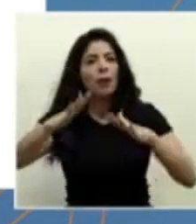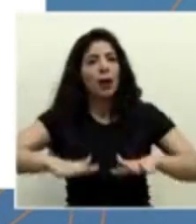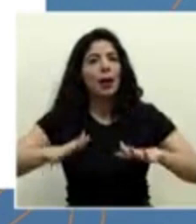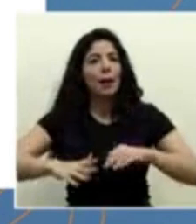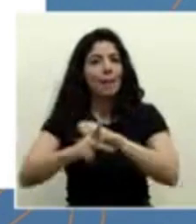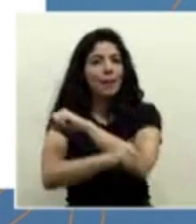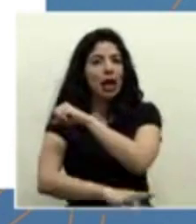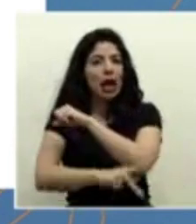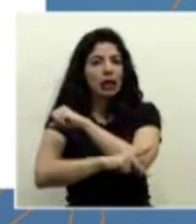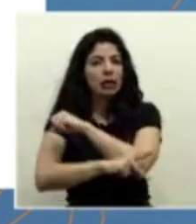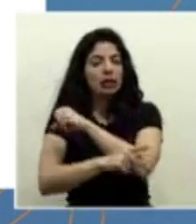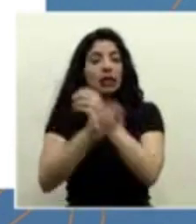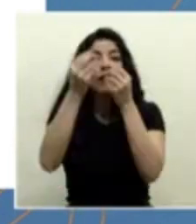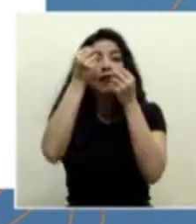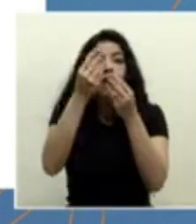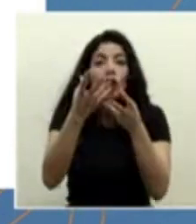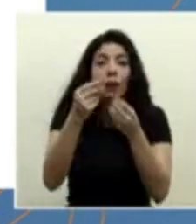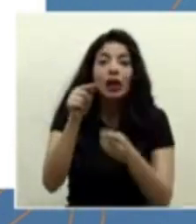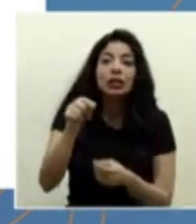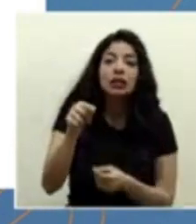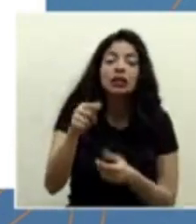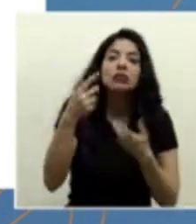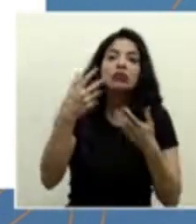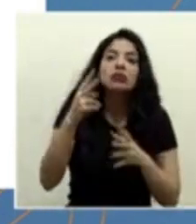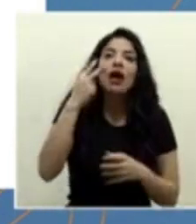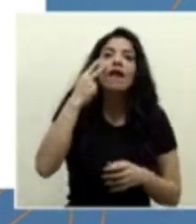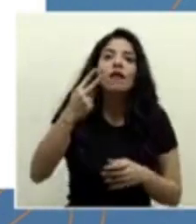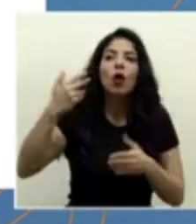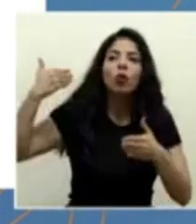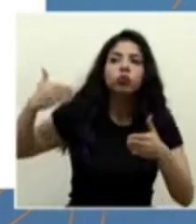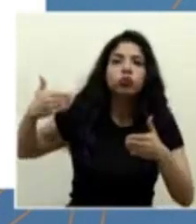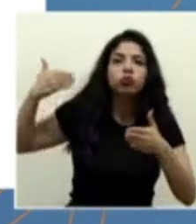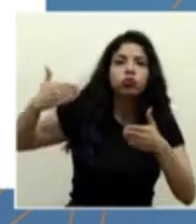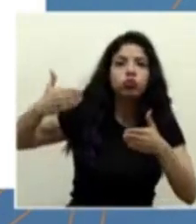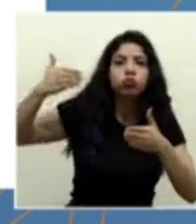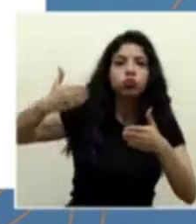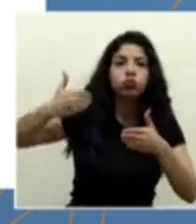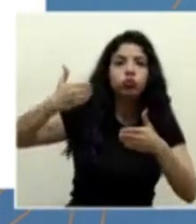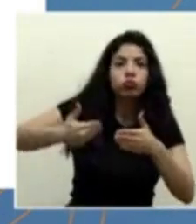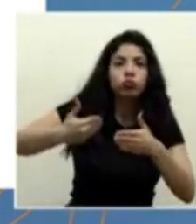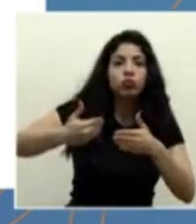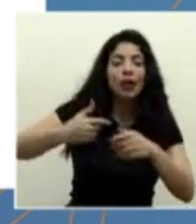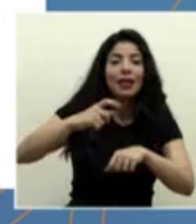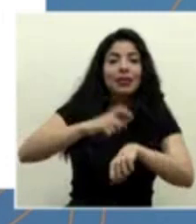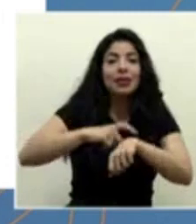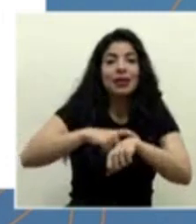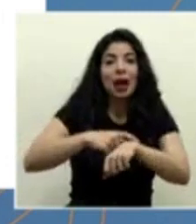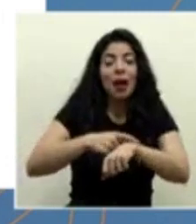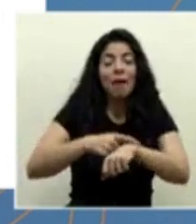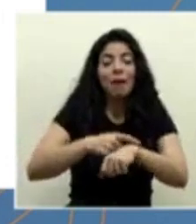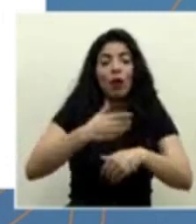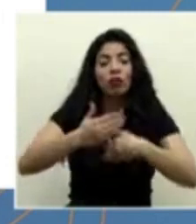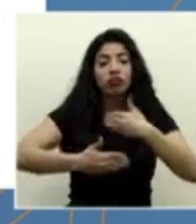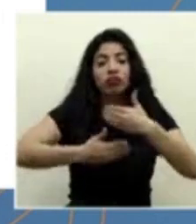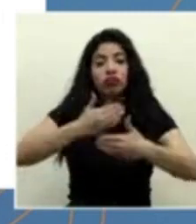visto, que se han ido documentando conforme hemos avanzado en la pandemia,